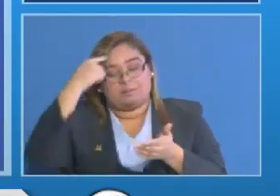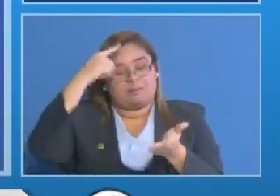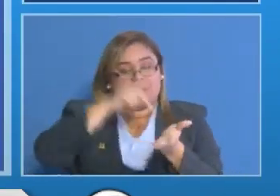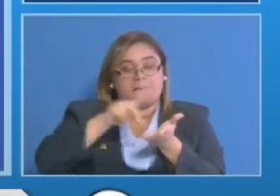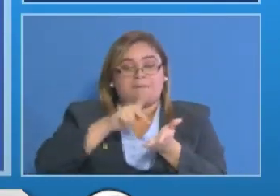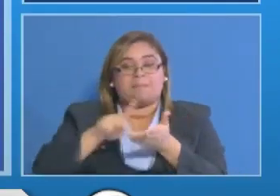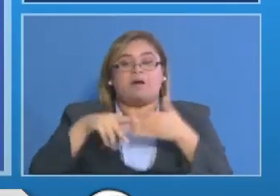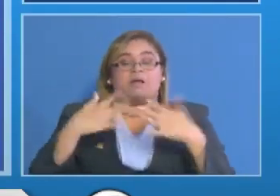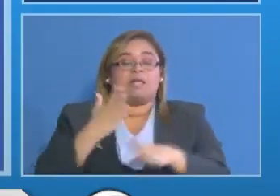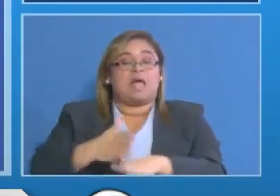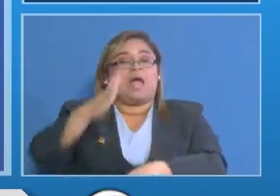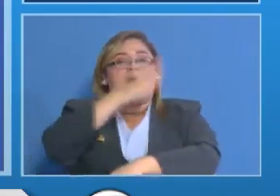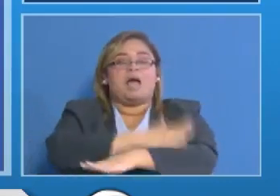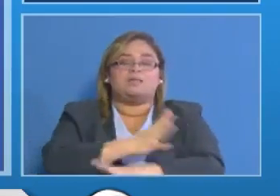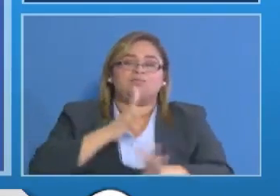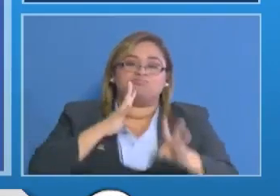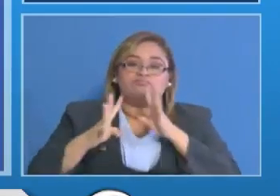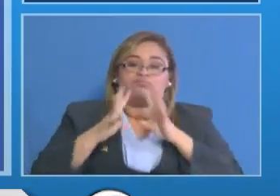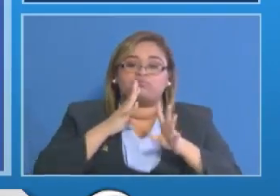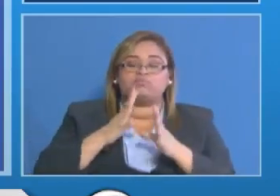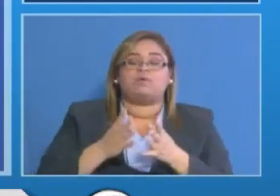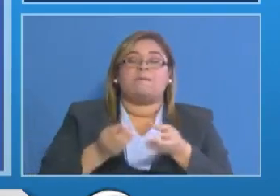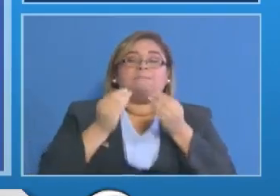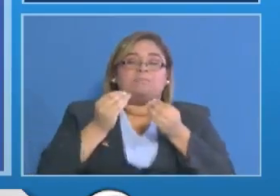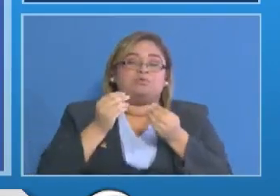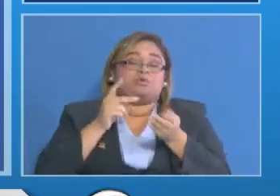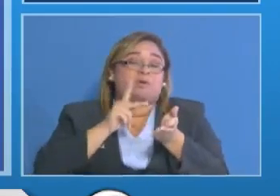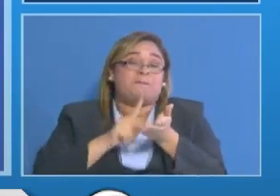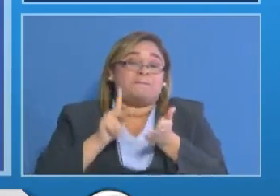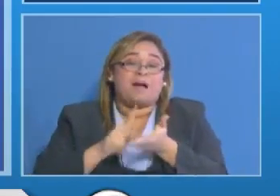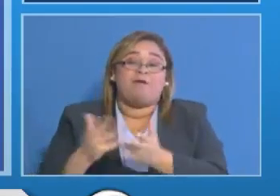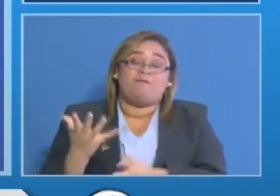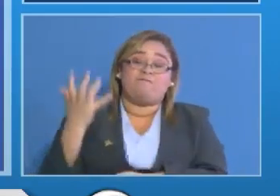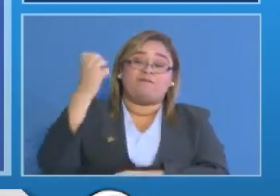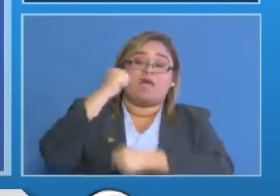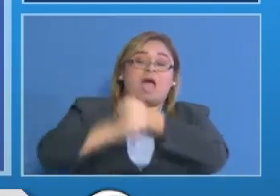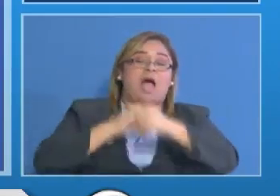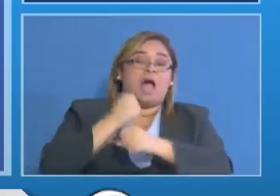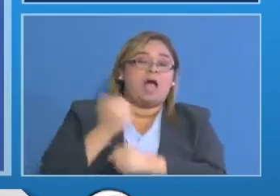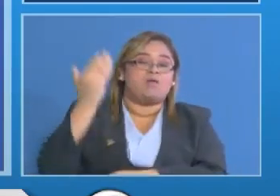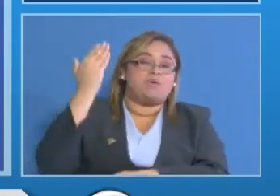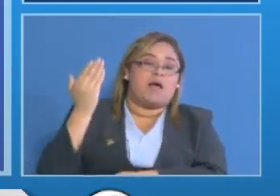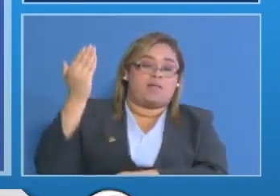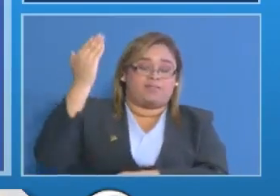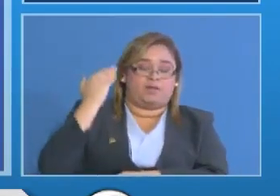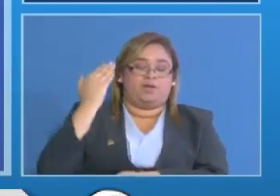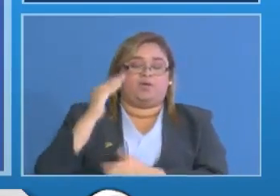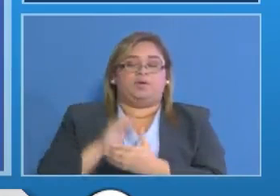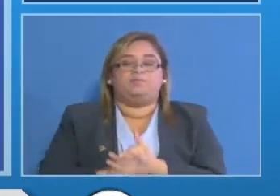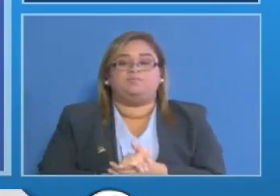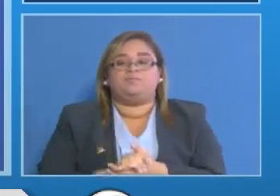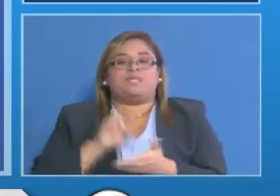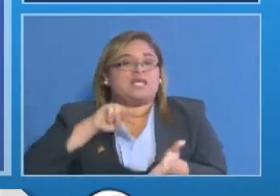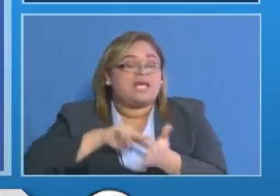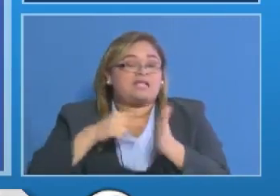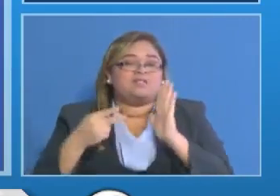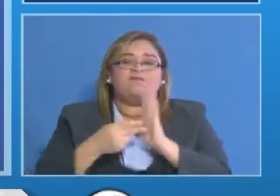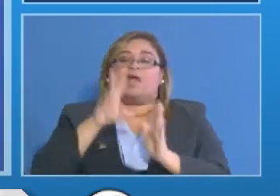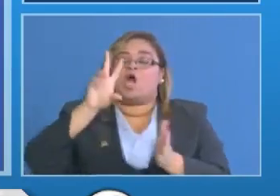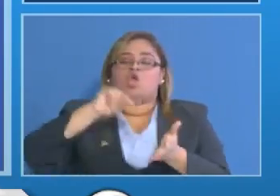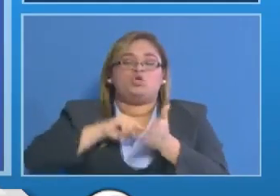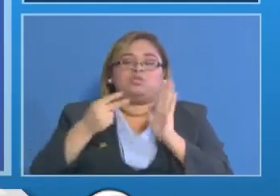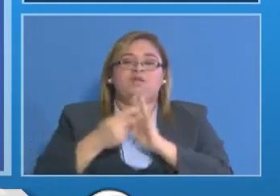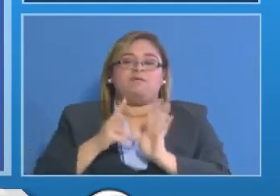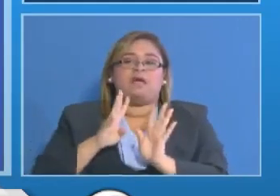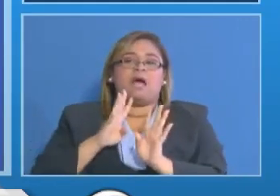ya he dicho en otras anteriores en gran medida son vigencias expiradas cuentas de años anteriores eso no implica que estamos descuidando las de